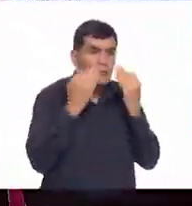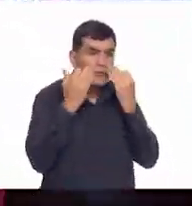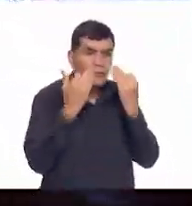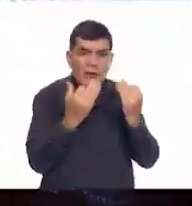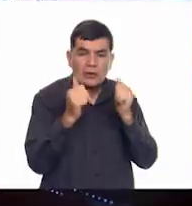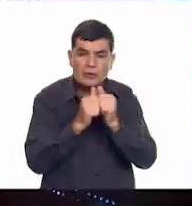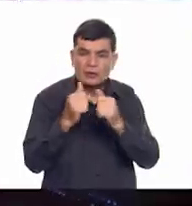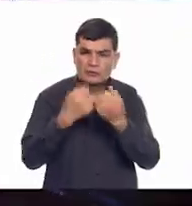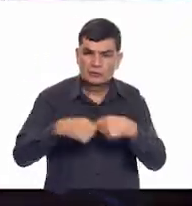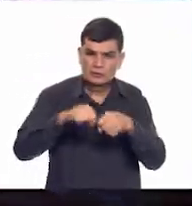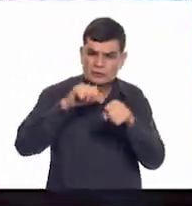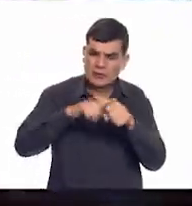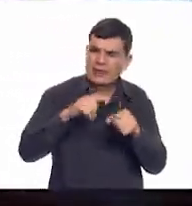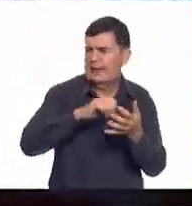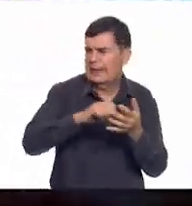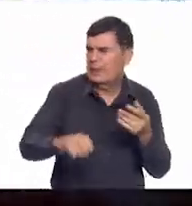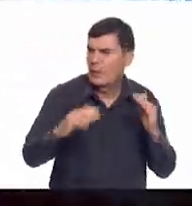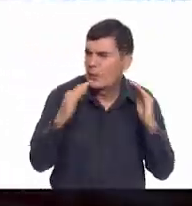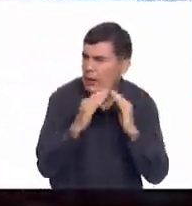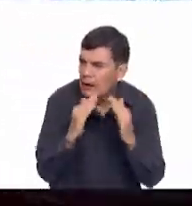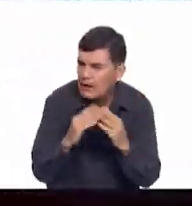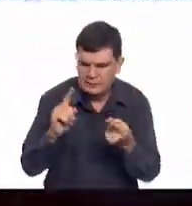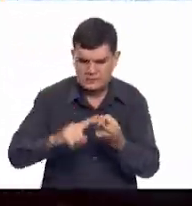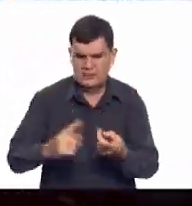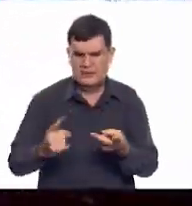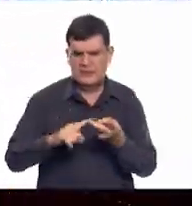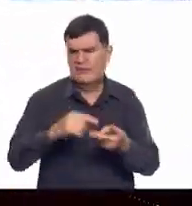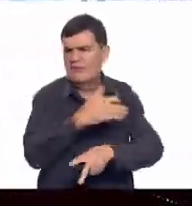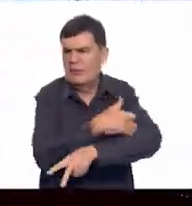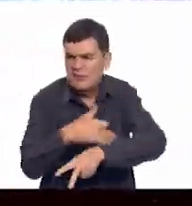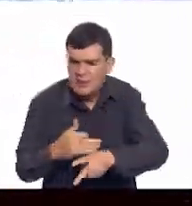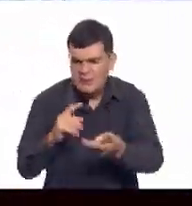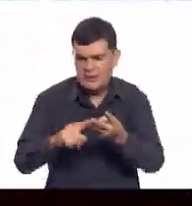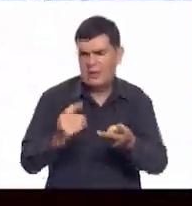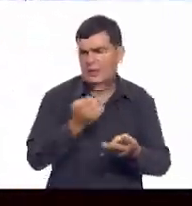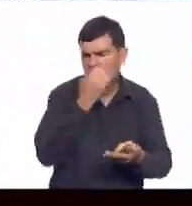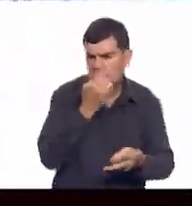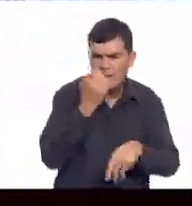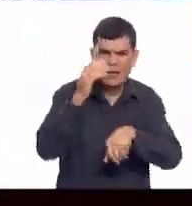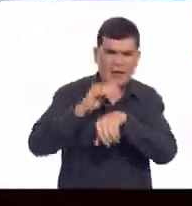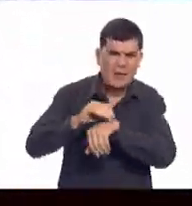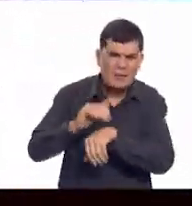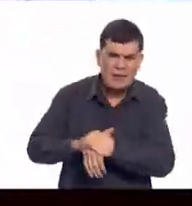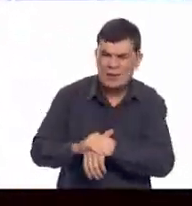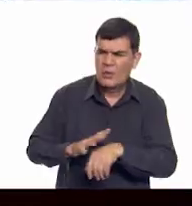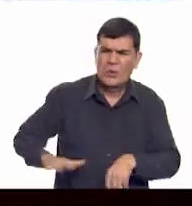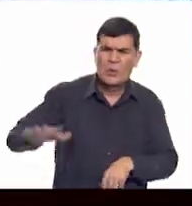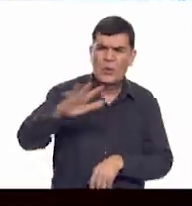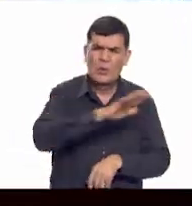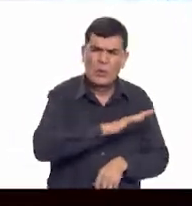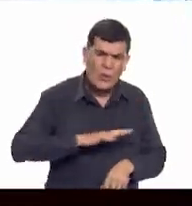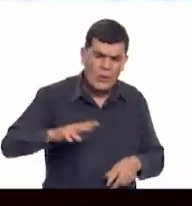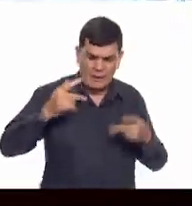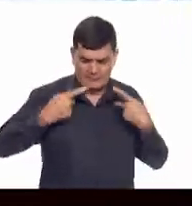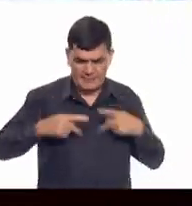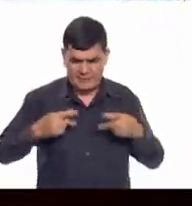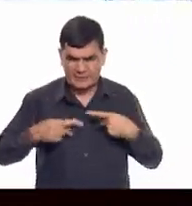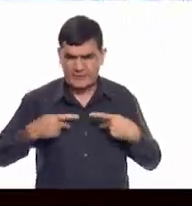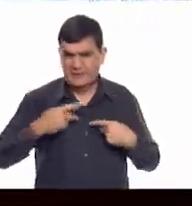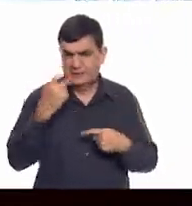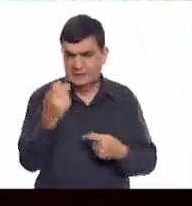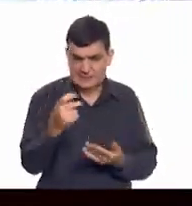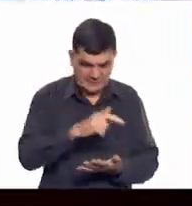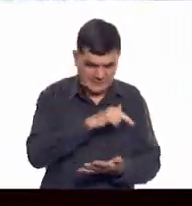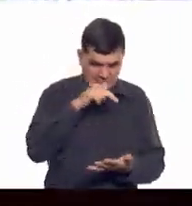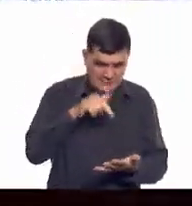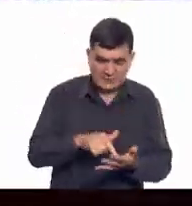como, por ejemplo, nuestra casa, con nuestra familia, la escuela, los amigos y con todas estas personas y en estos